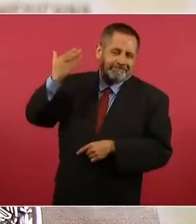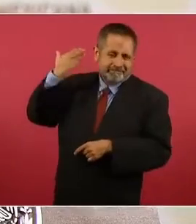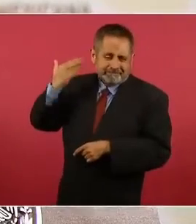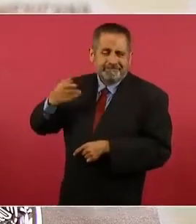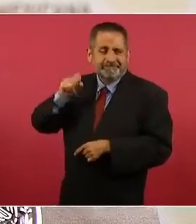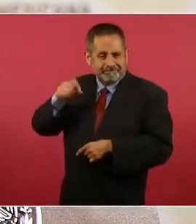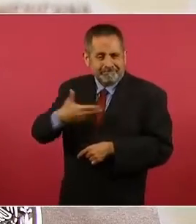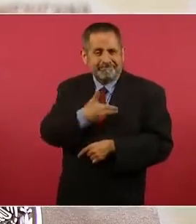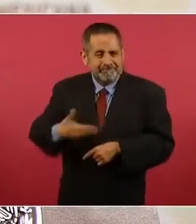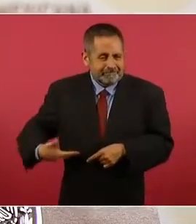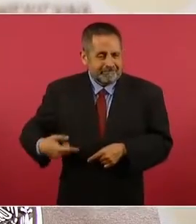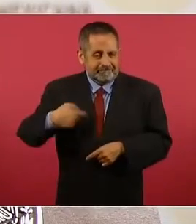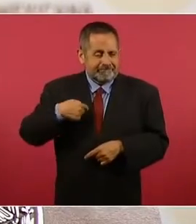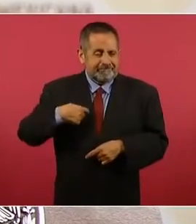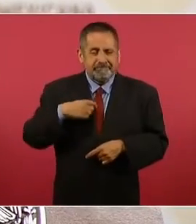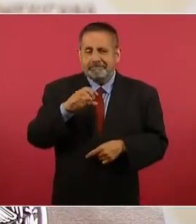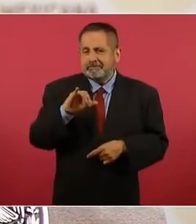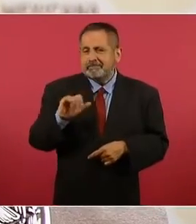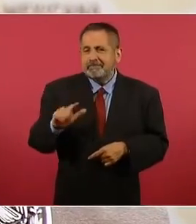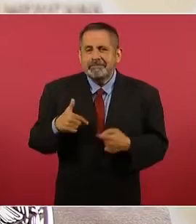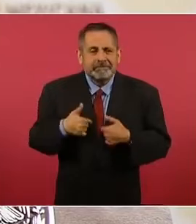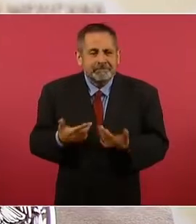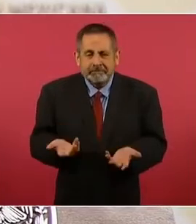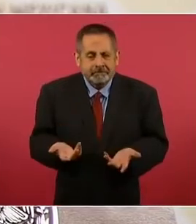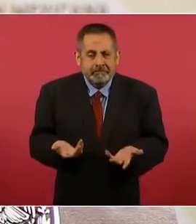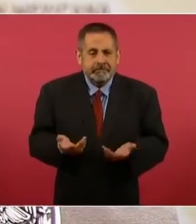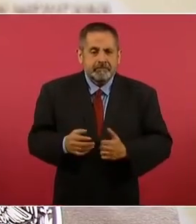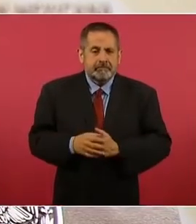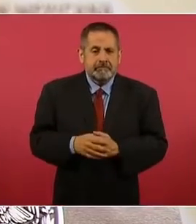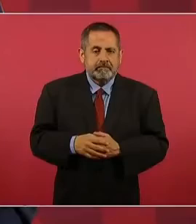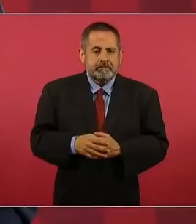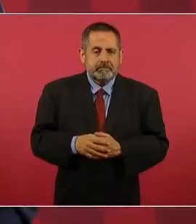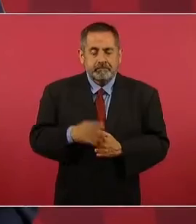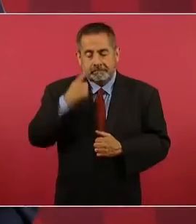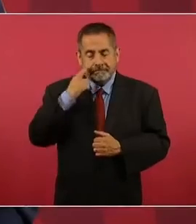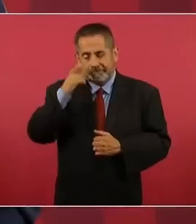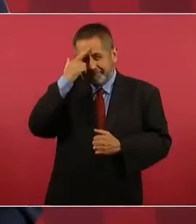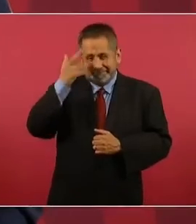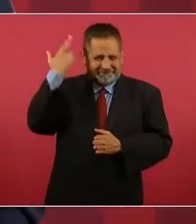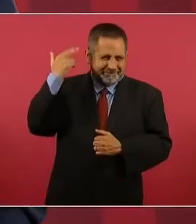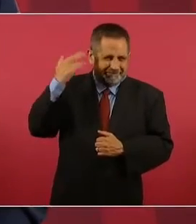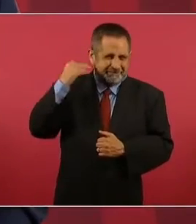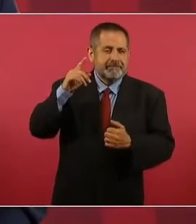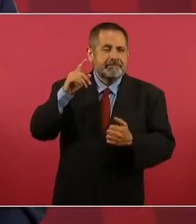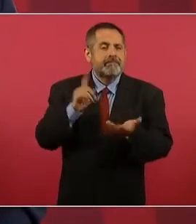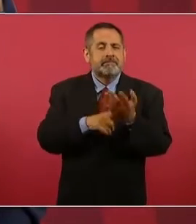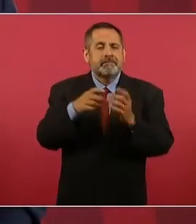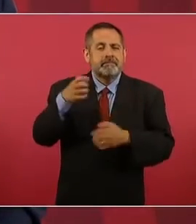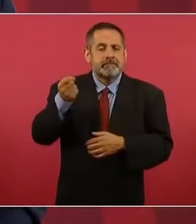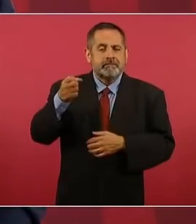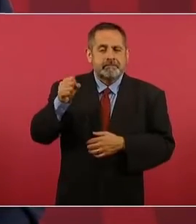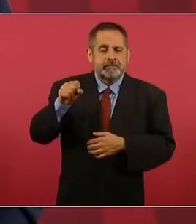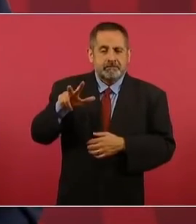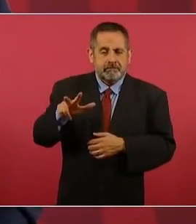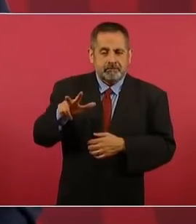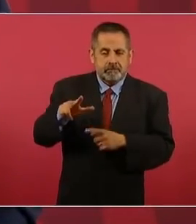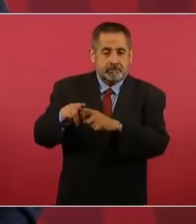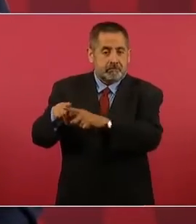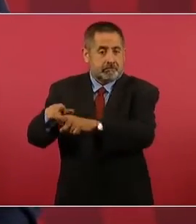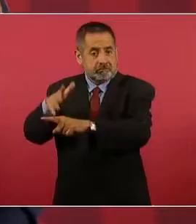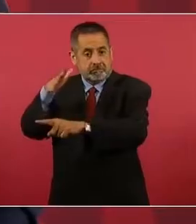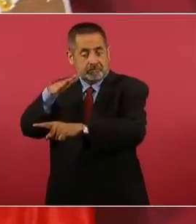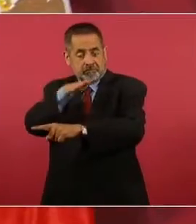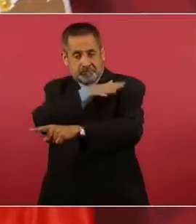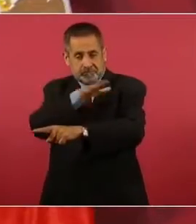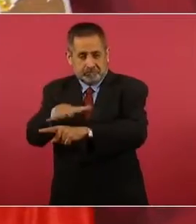lo mencionaba, que el 68 fue Marcelino García Barragán, que